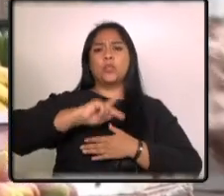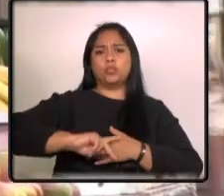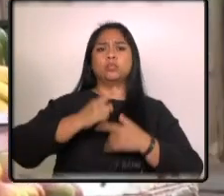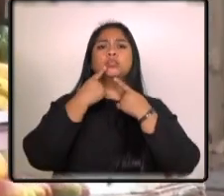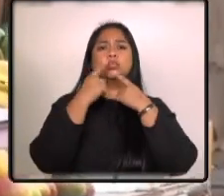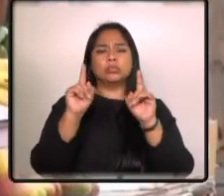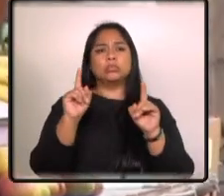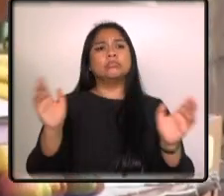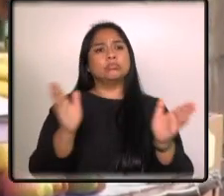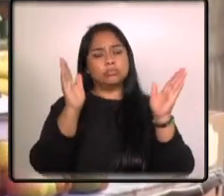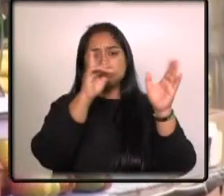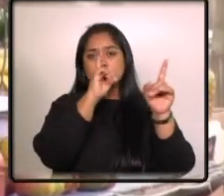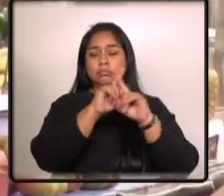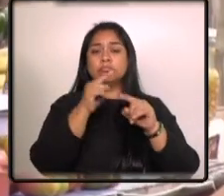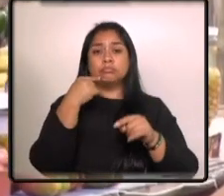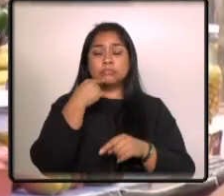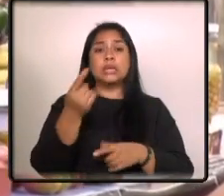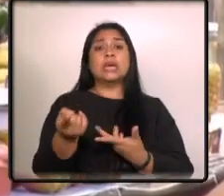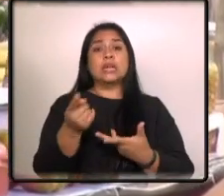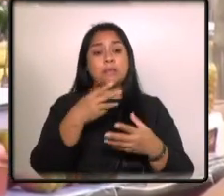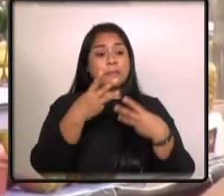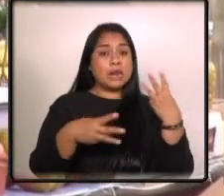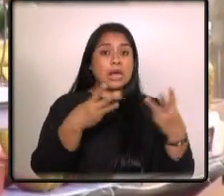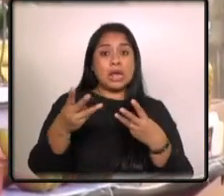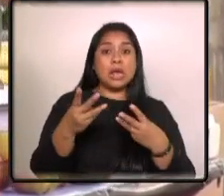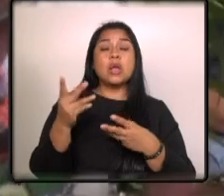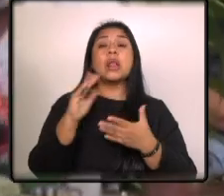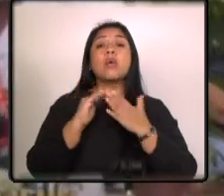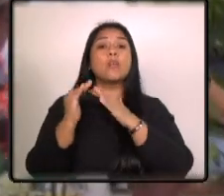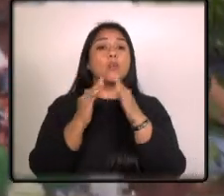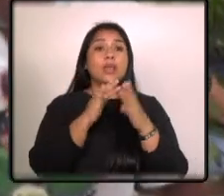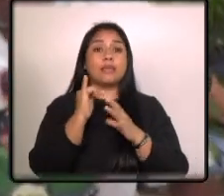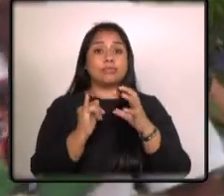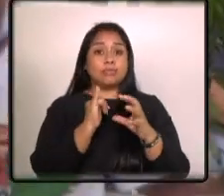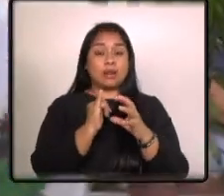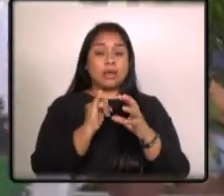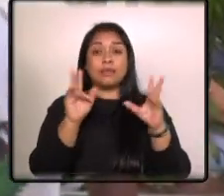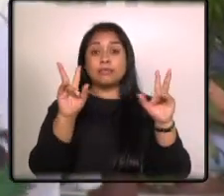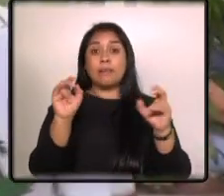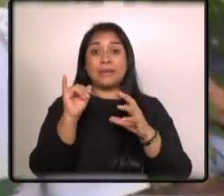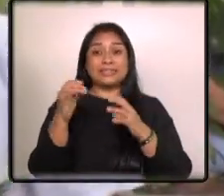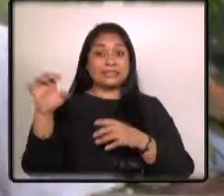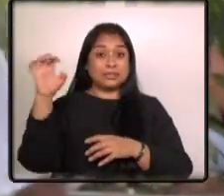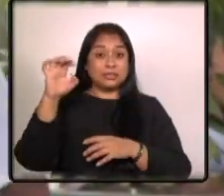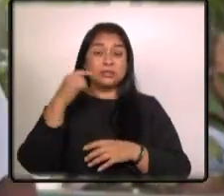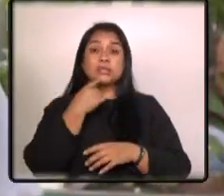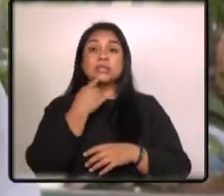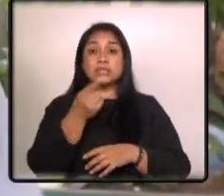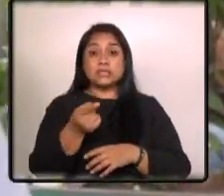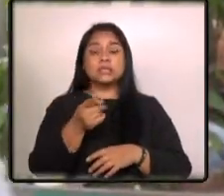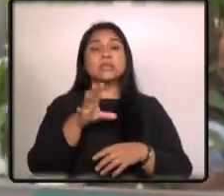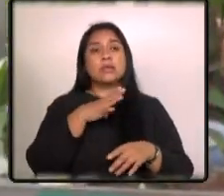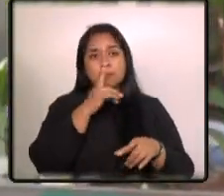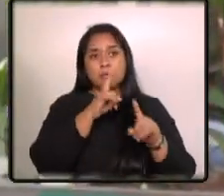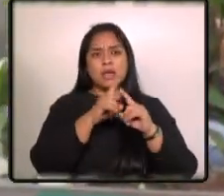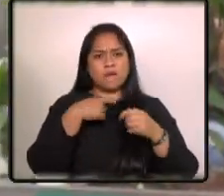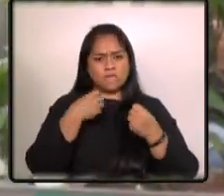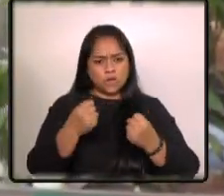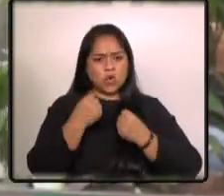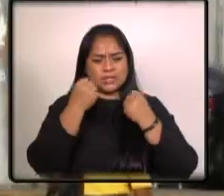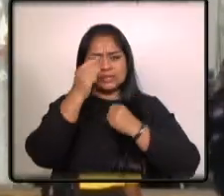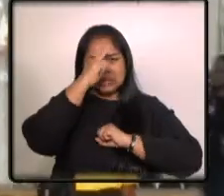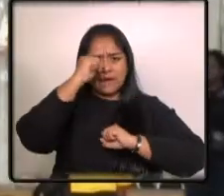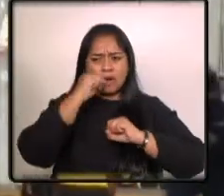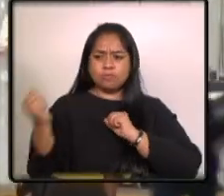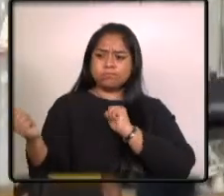recuperar la reputación del país en los mercados y la comunidad internacional en materia exterior Molino planteó que intensificará el trabajo conjunto con